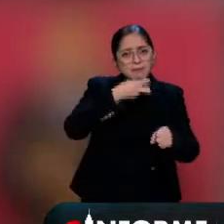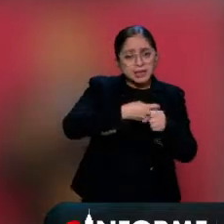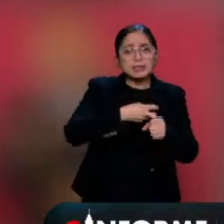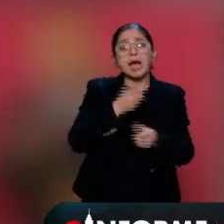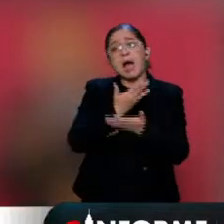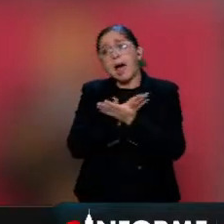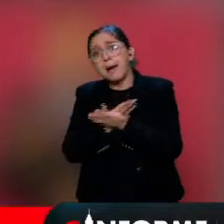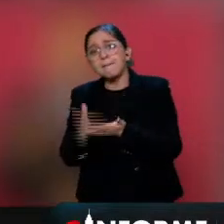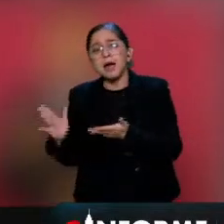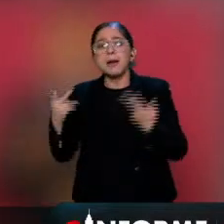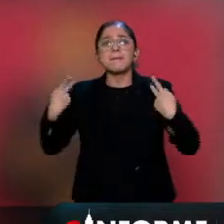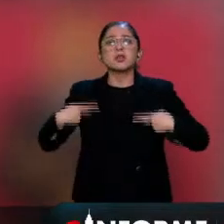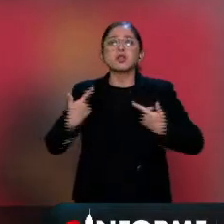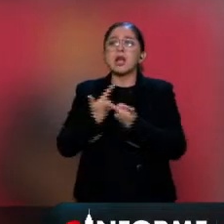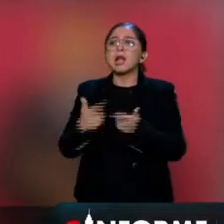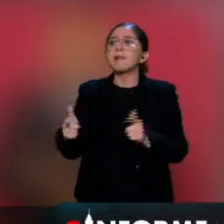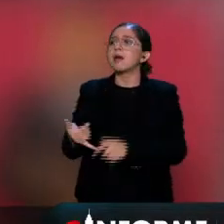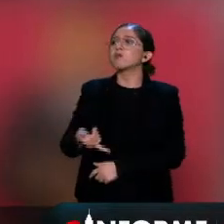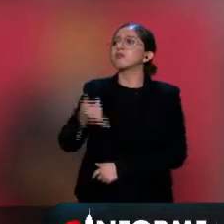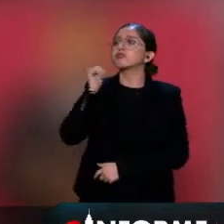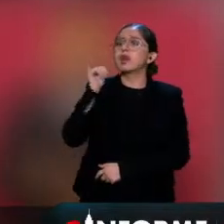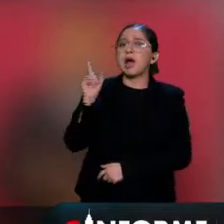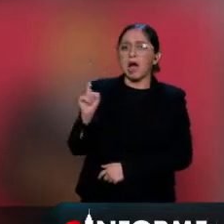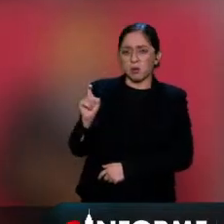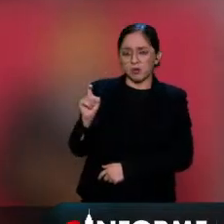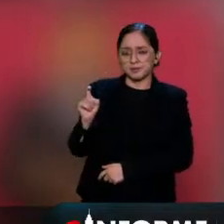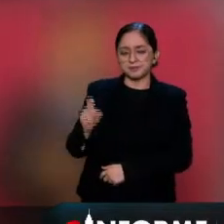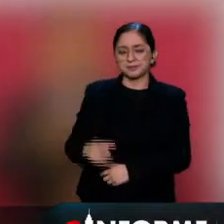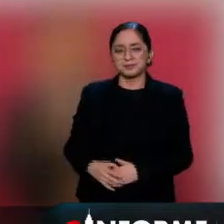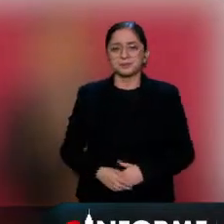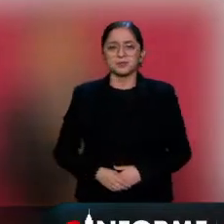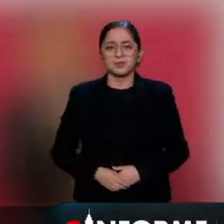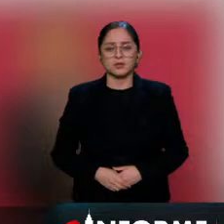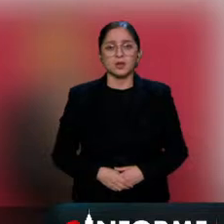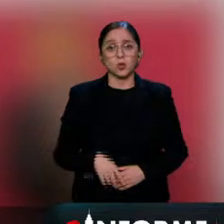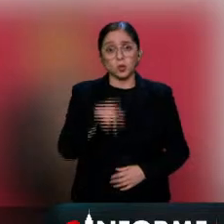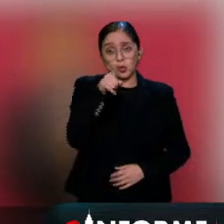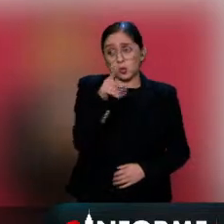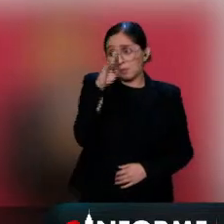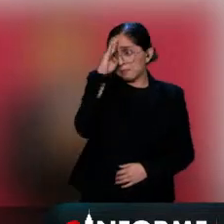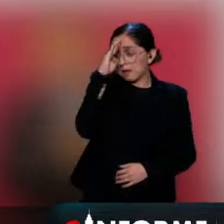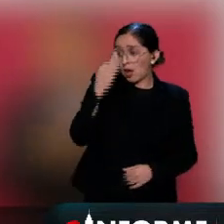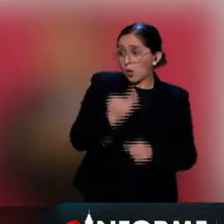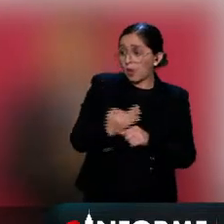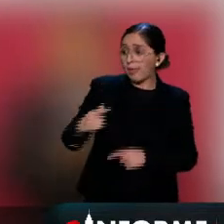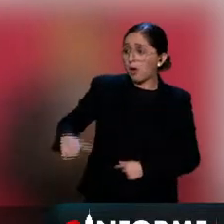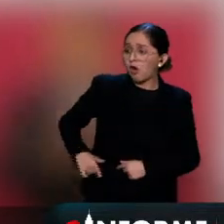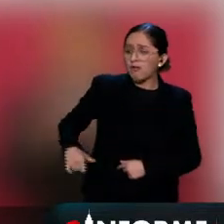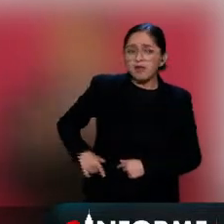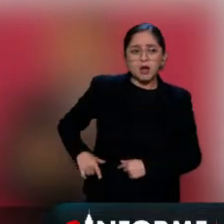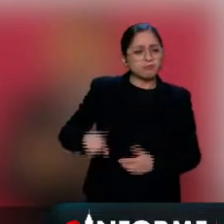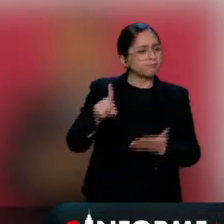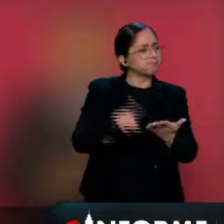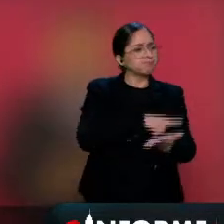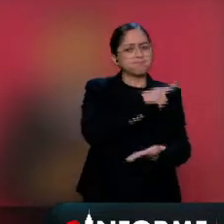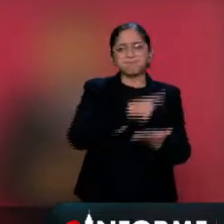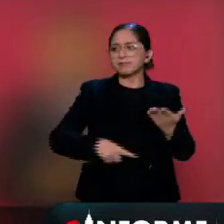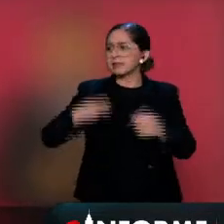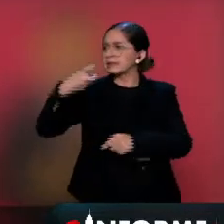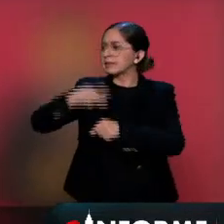Entonces, no es decir ya no vamos a producir cerveza, es decir,